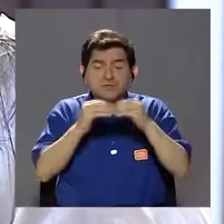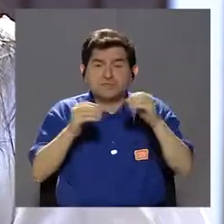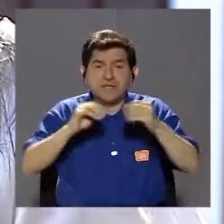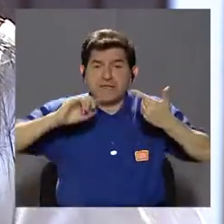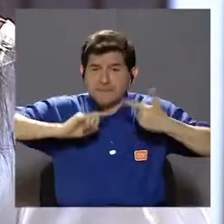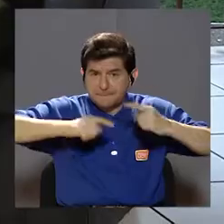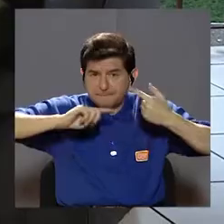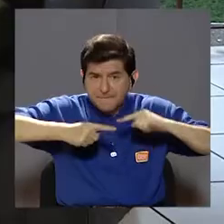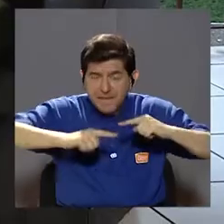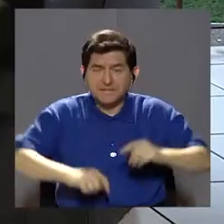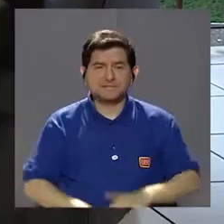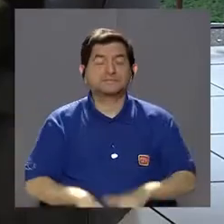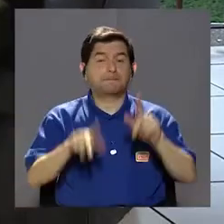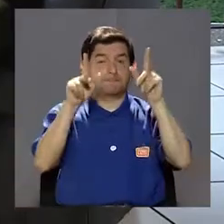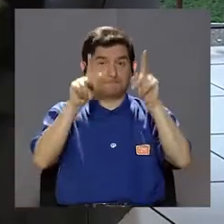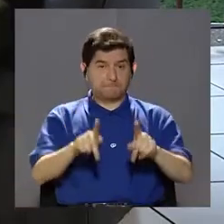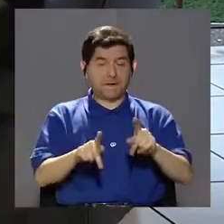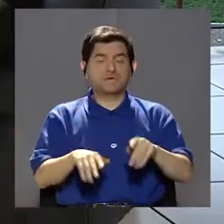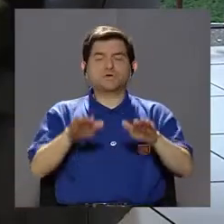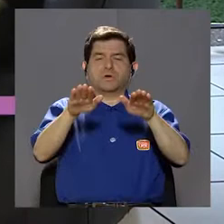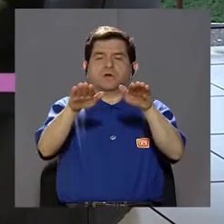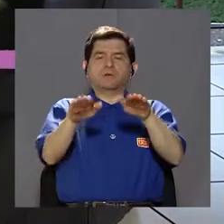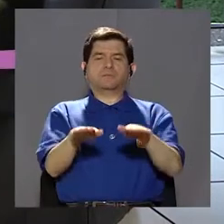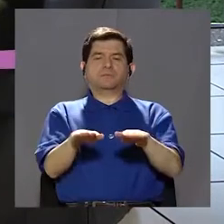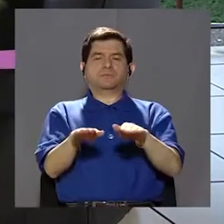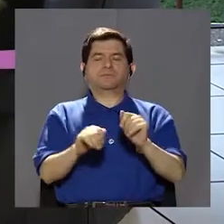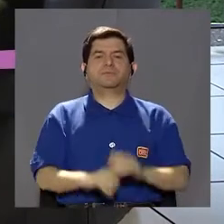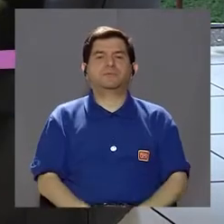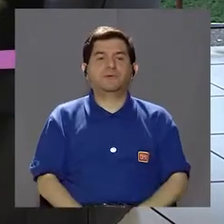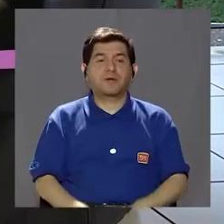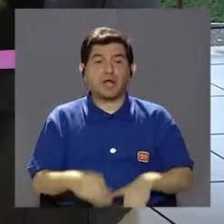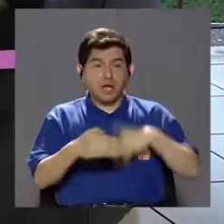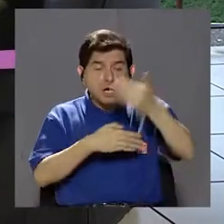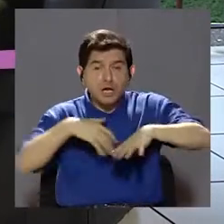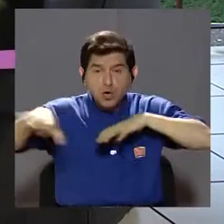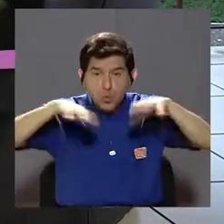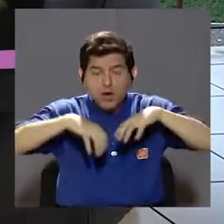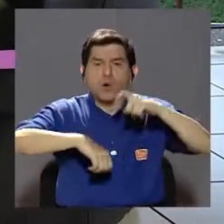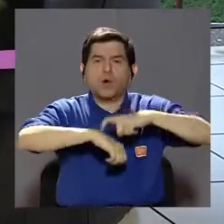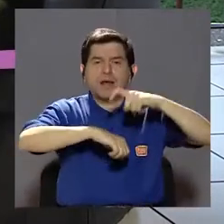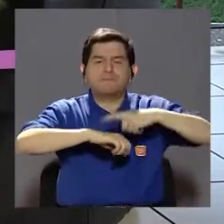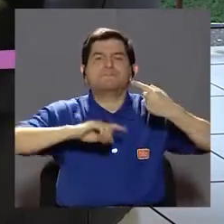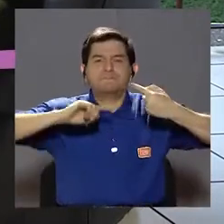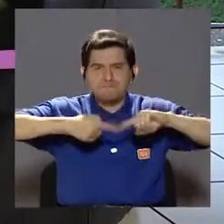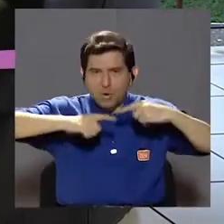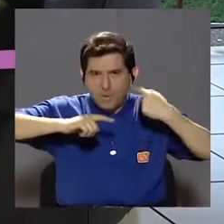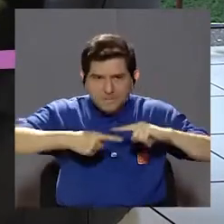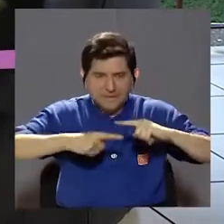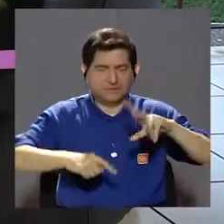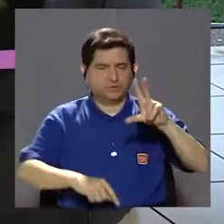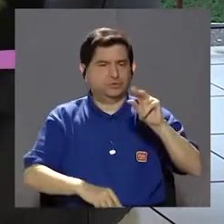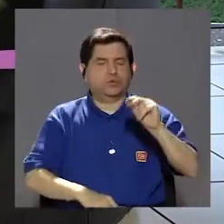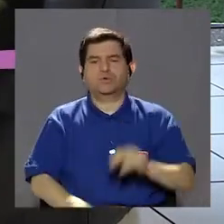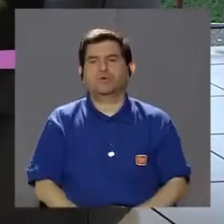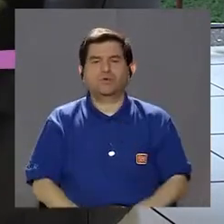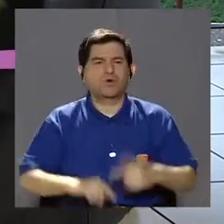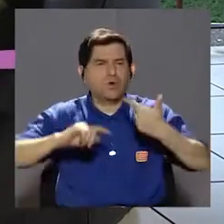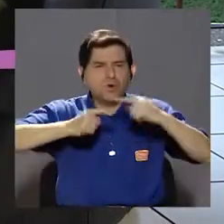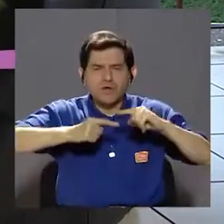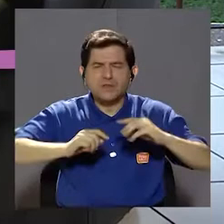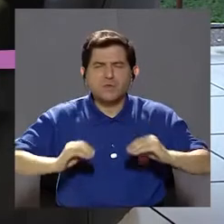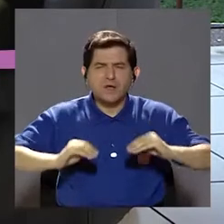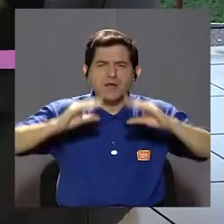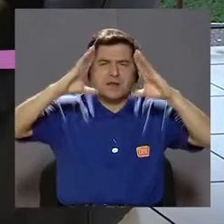presente más dolor? Cuando la persona está en reposo y va a ser una actividad, es donde duele. No es como por decir,